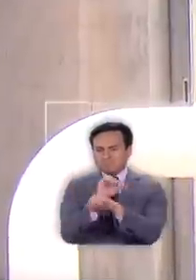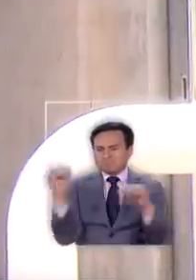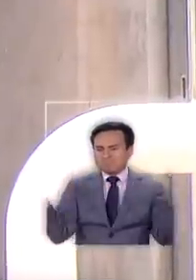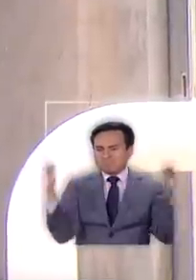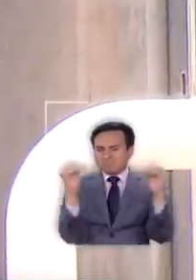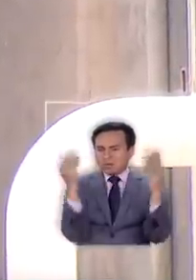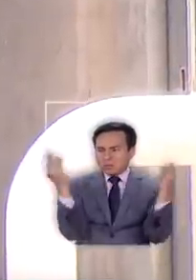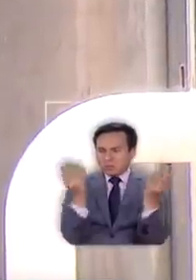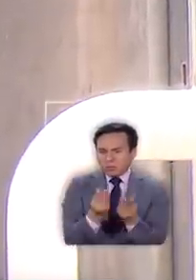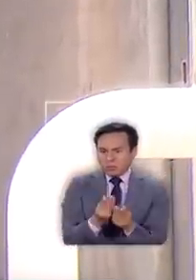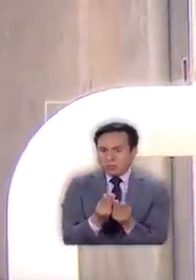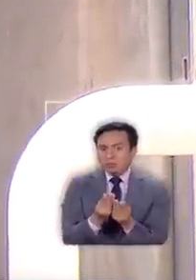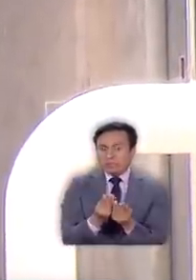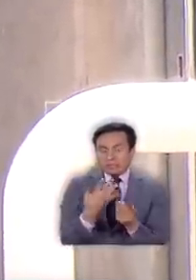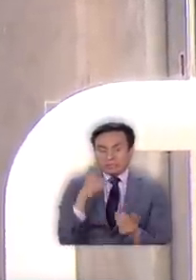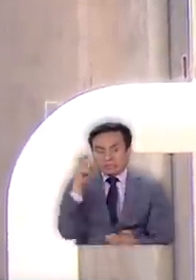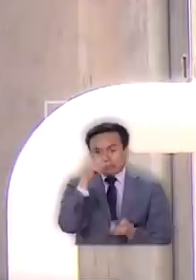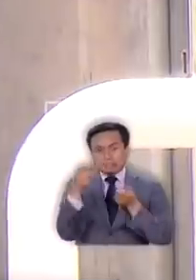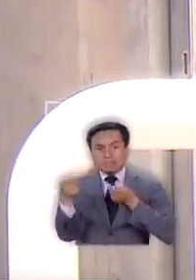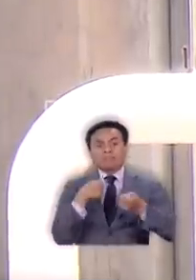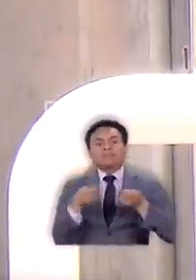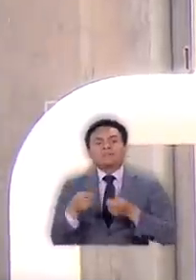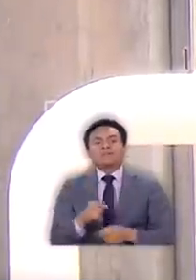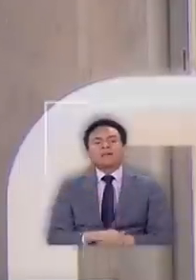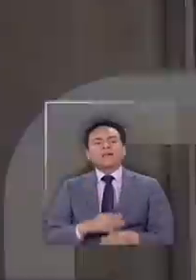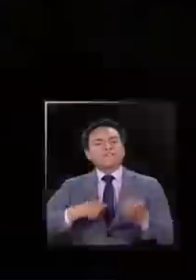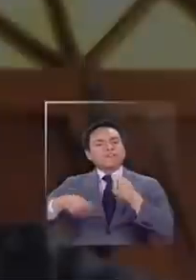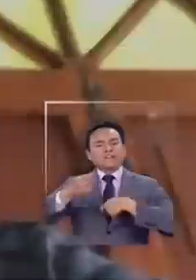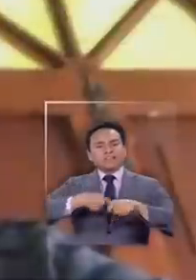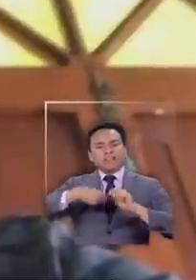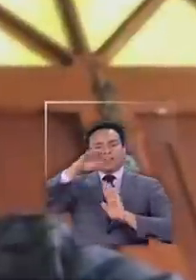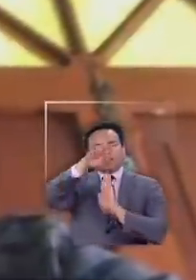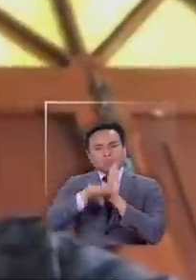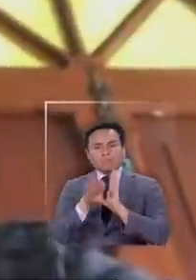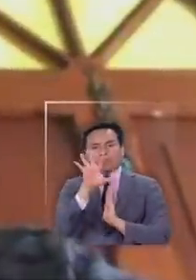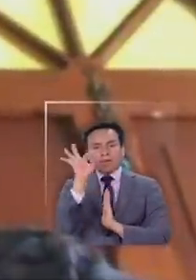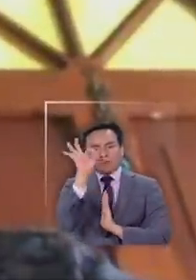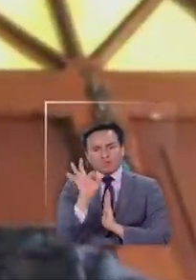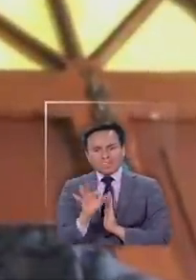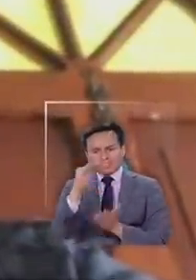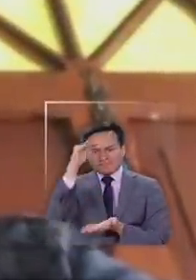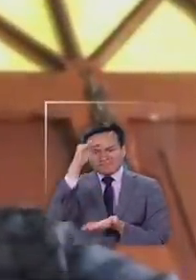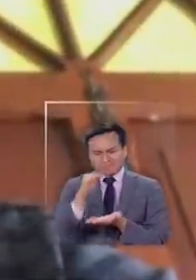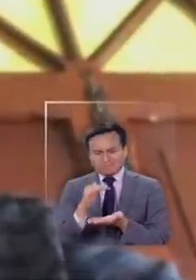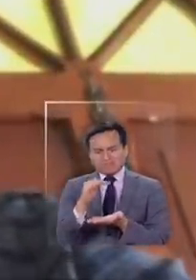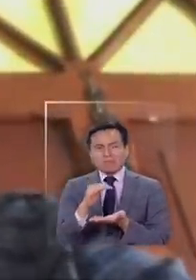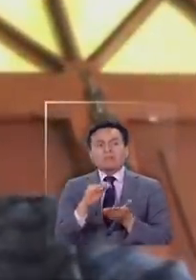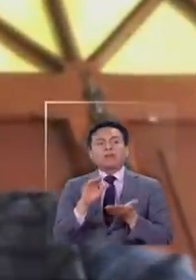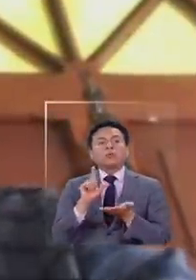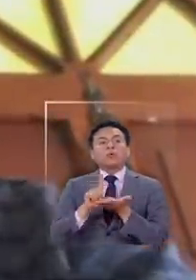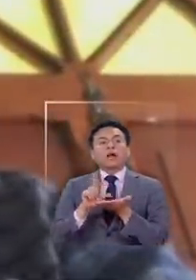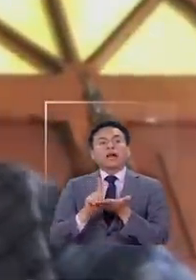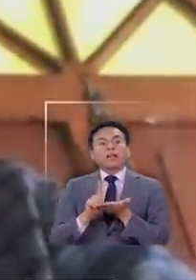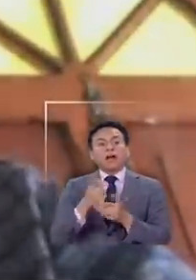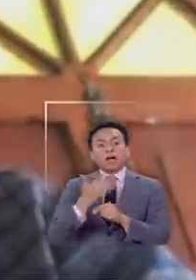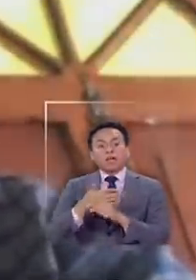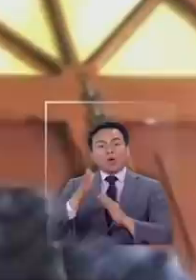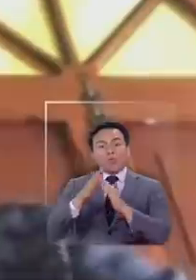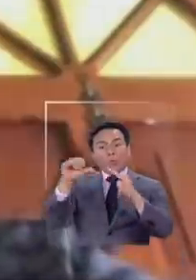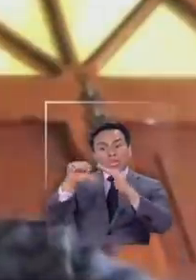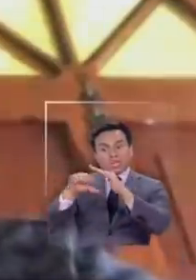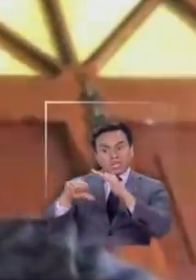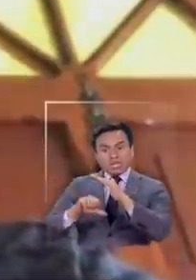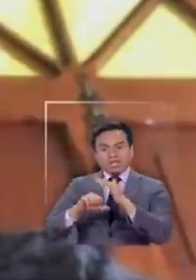les está pasando la cuenta. Las ventas han bajado un 50% y en las zonas donde tenemos cuarentena